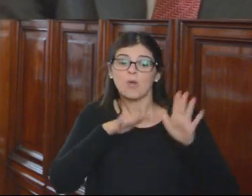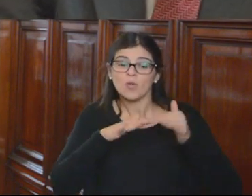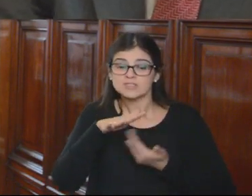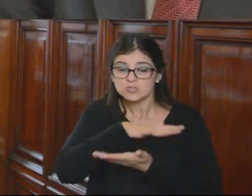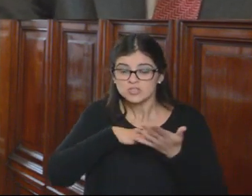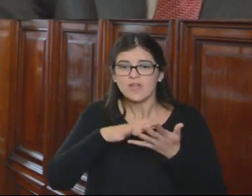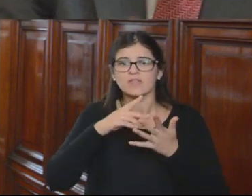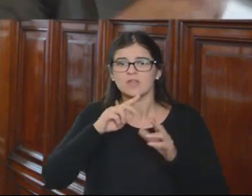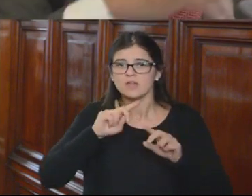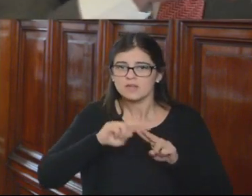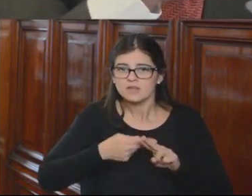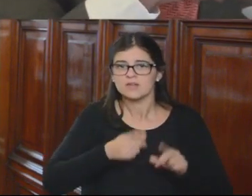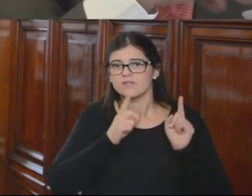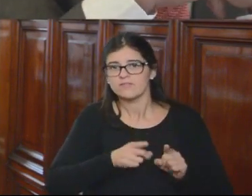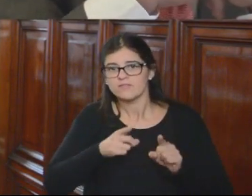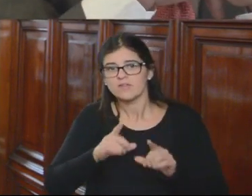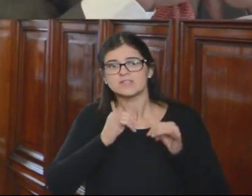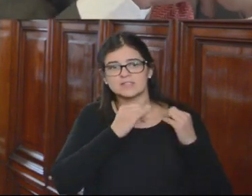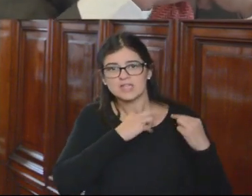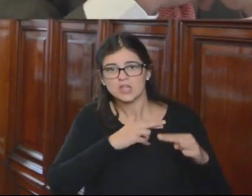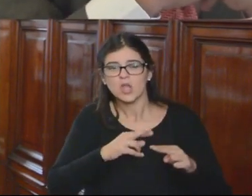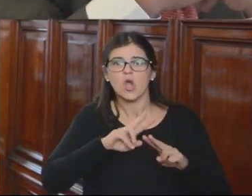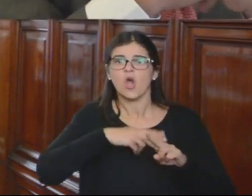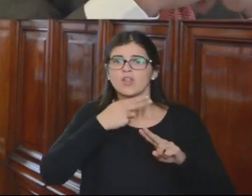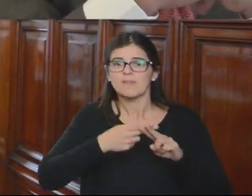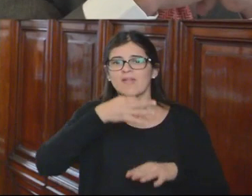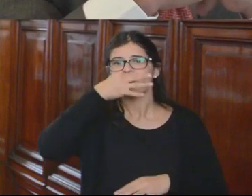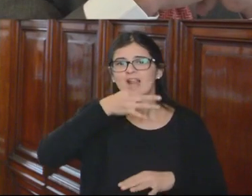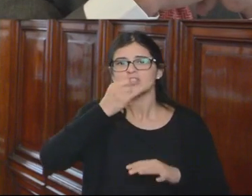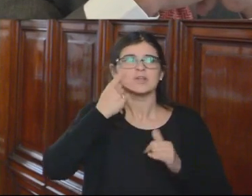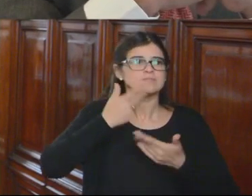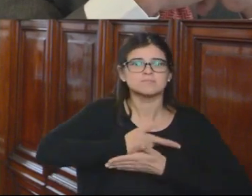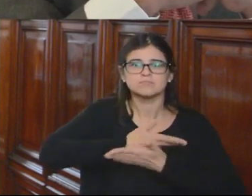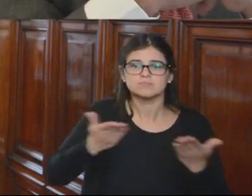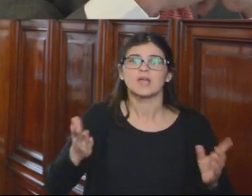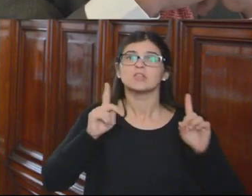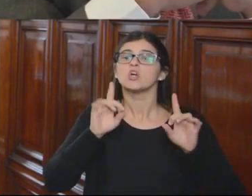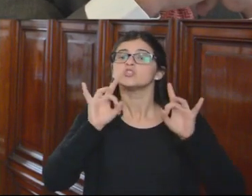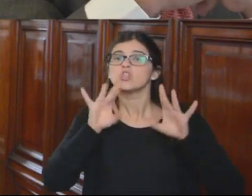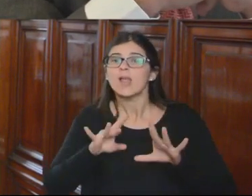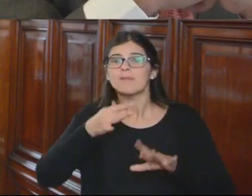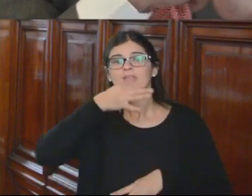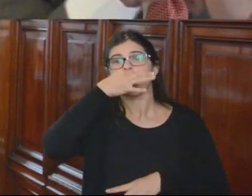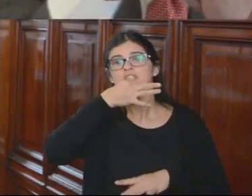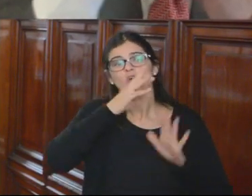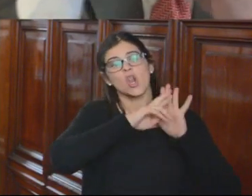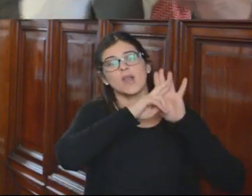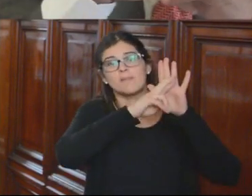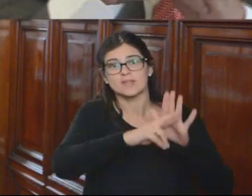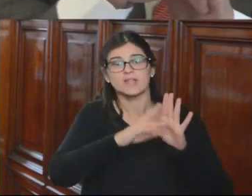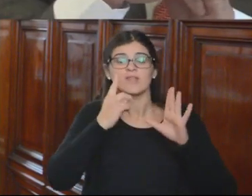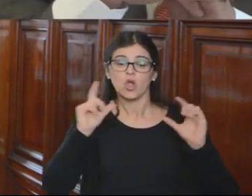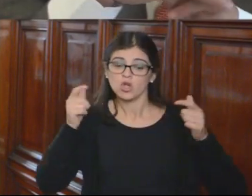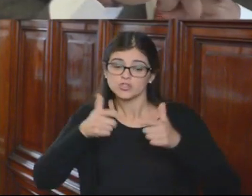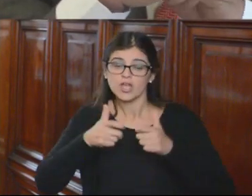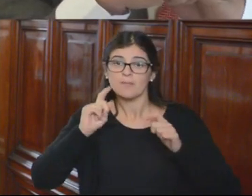de persistencia, de transitoriedad, se ha hecho aún más recurrente las declaraciones públicas, no sólo de los consejeros del Consejo